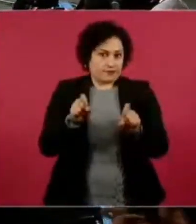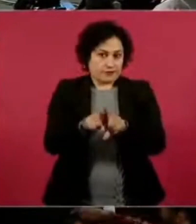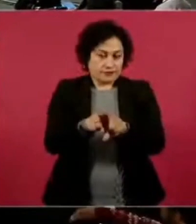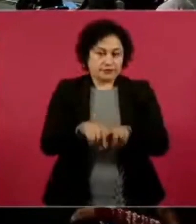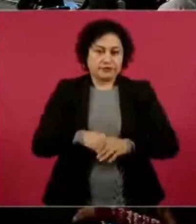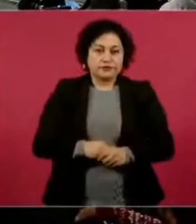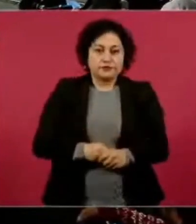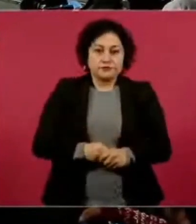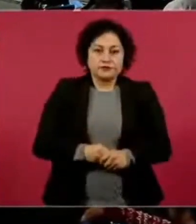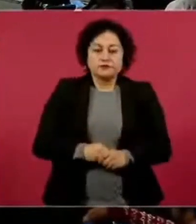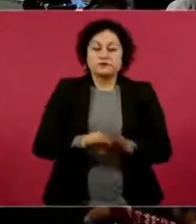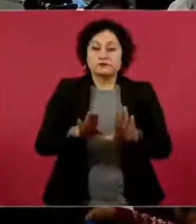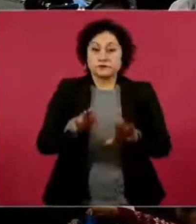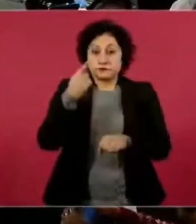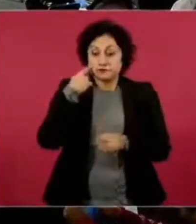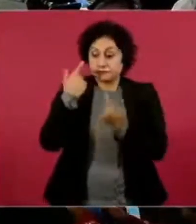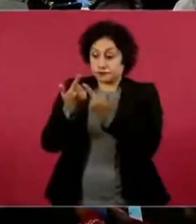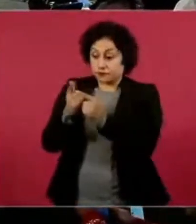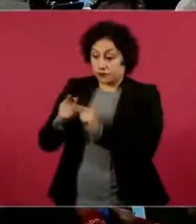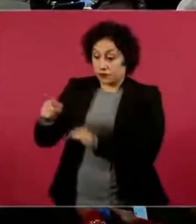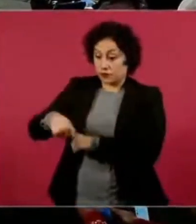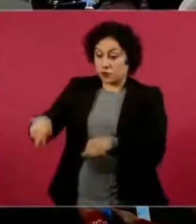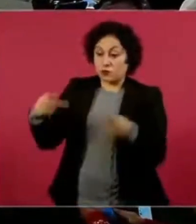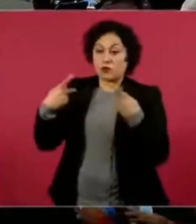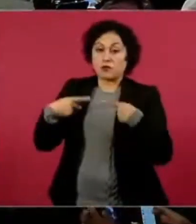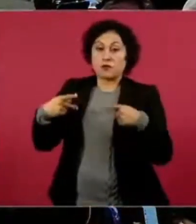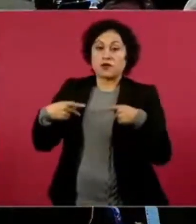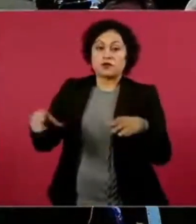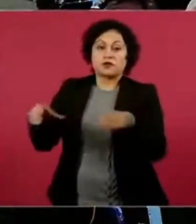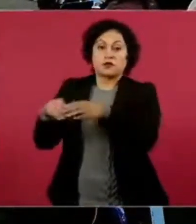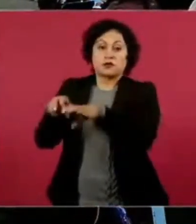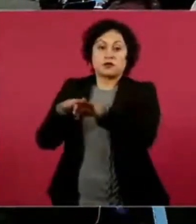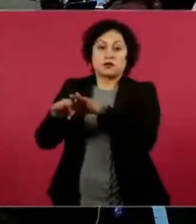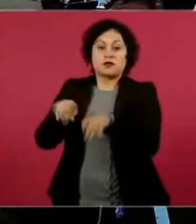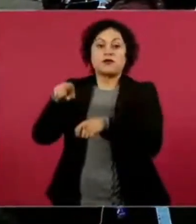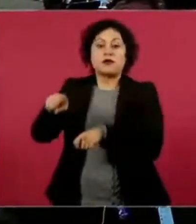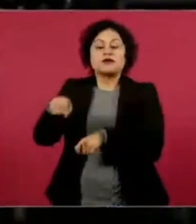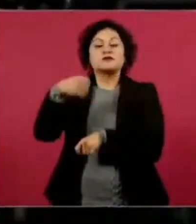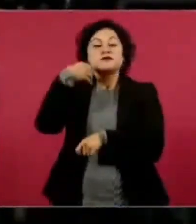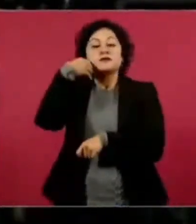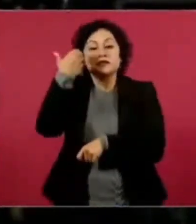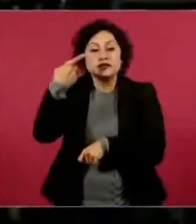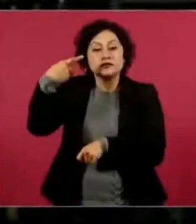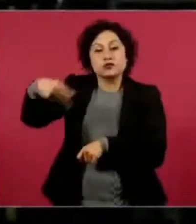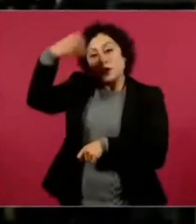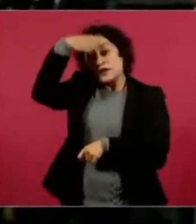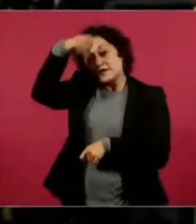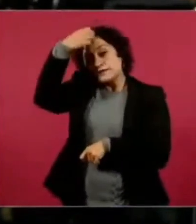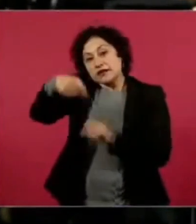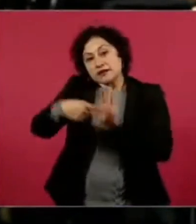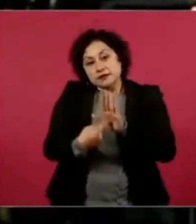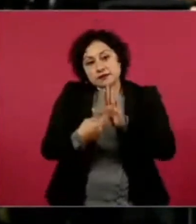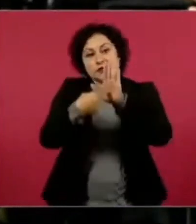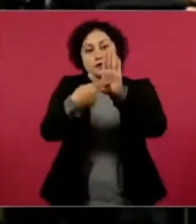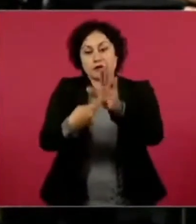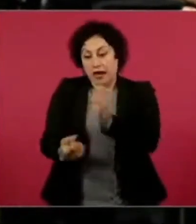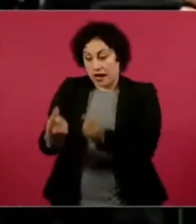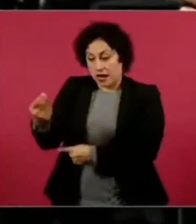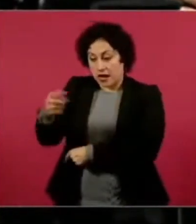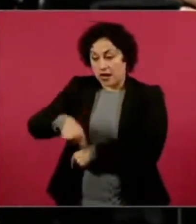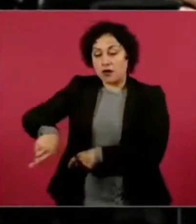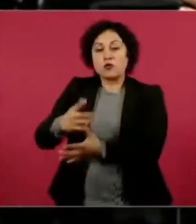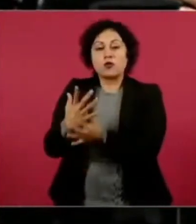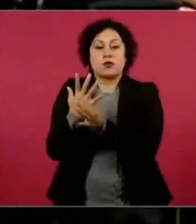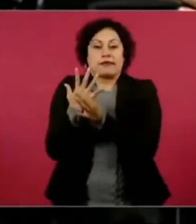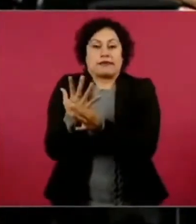Un grupo de trabajadores que ha buscado hablar y exponer algunas de las experiencias que han tenido, algunos de ellos lo que mencionan es que han